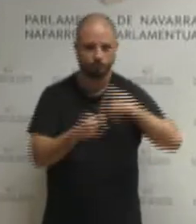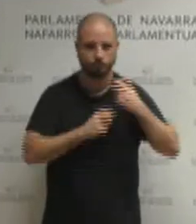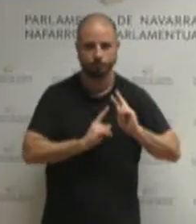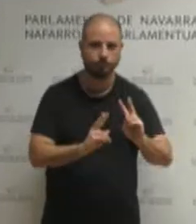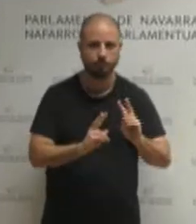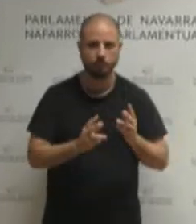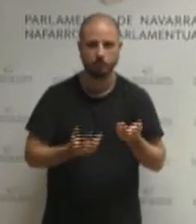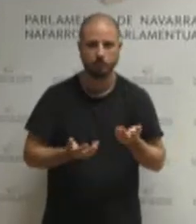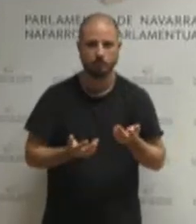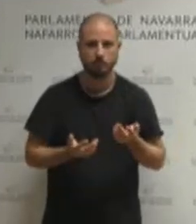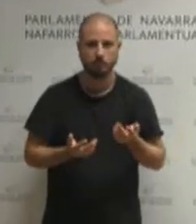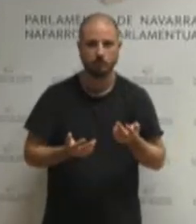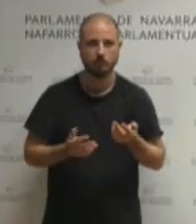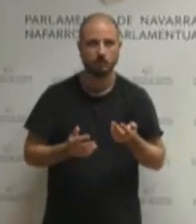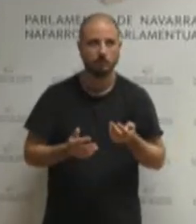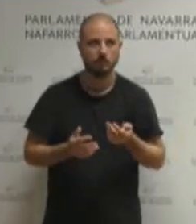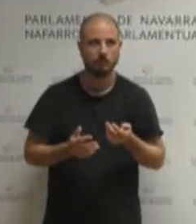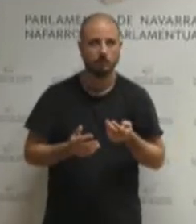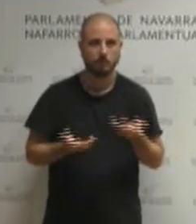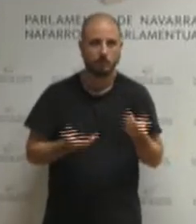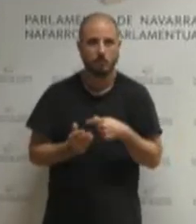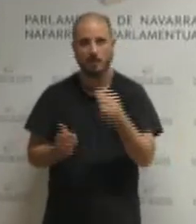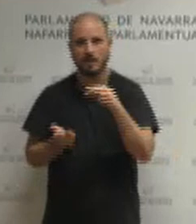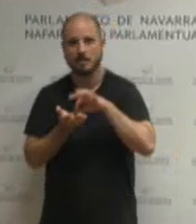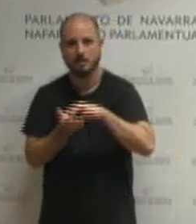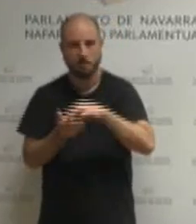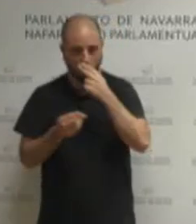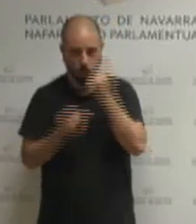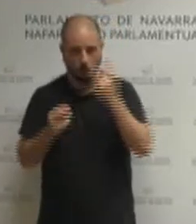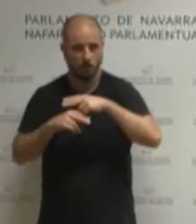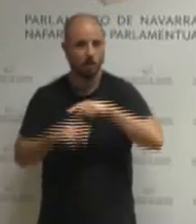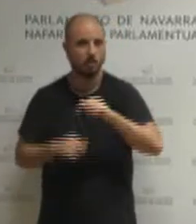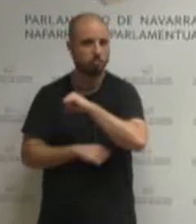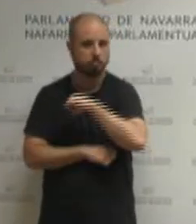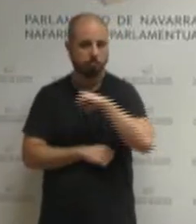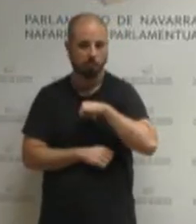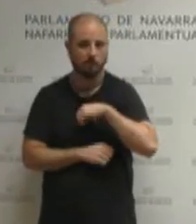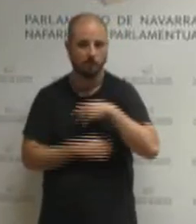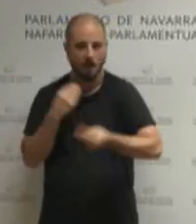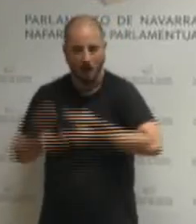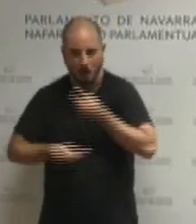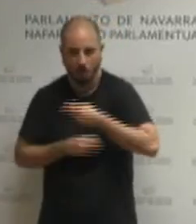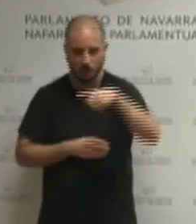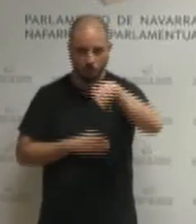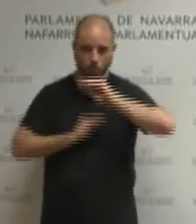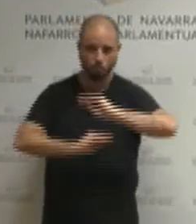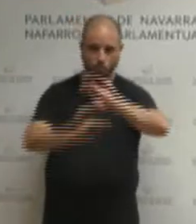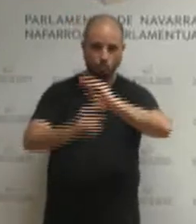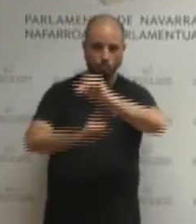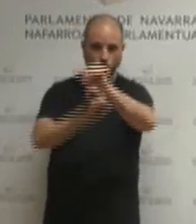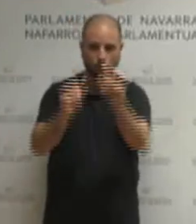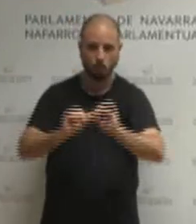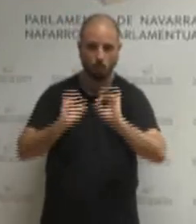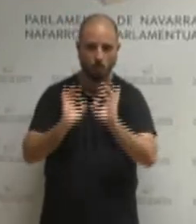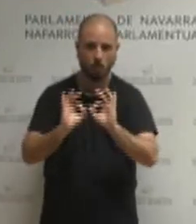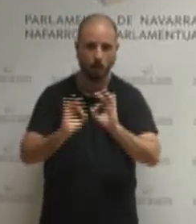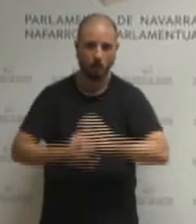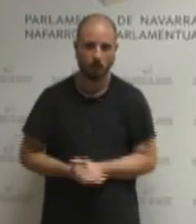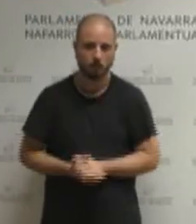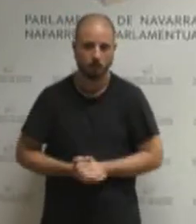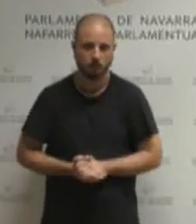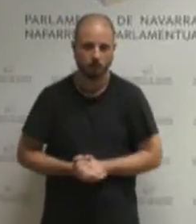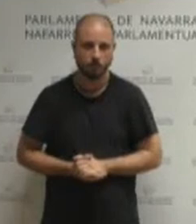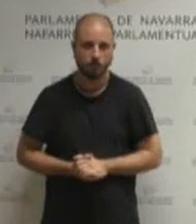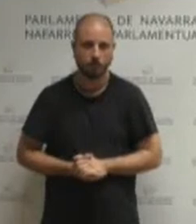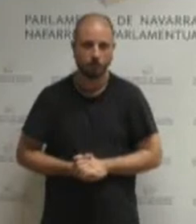economía mientras privatizan servicios públicos y ese es el modelo que defienden pero bueno como digo es un modelo